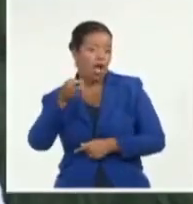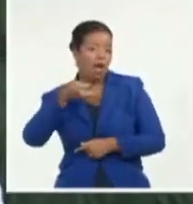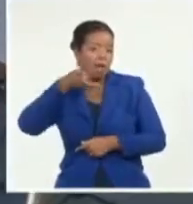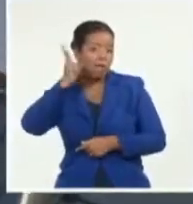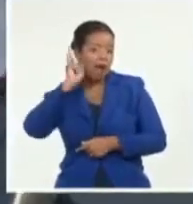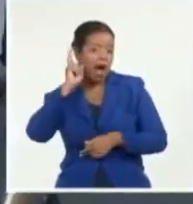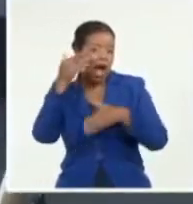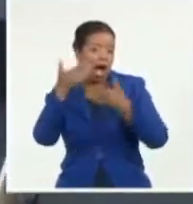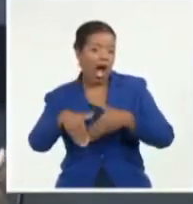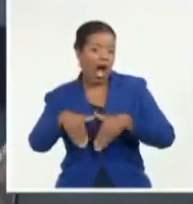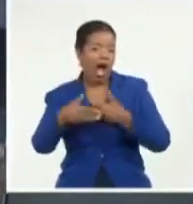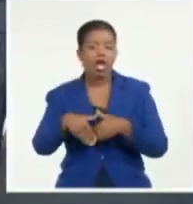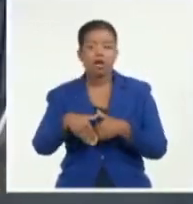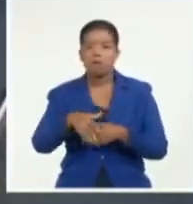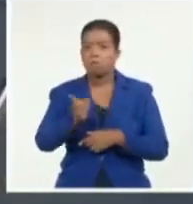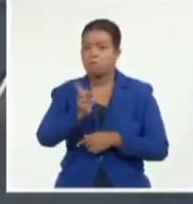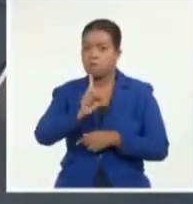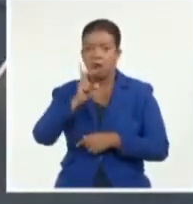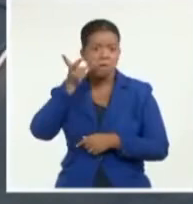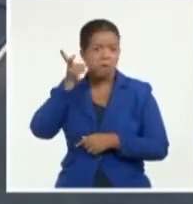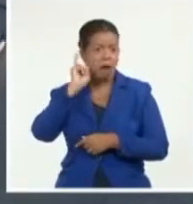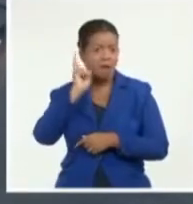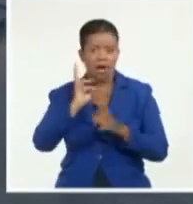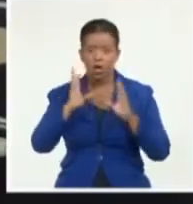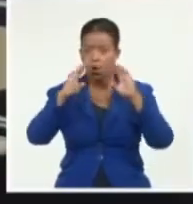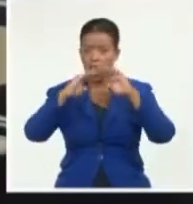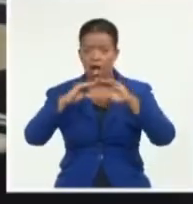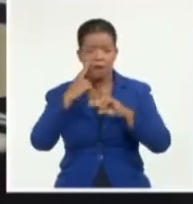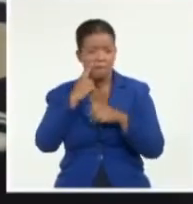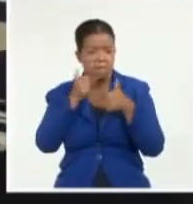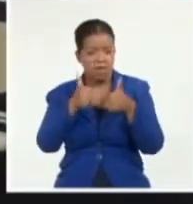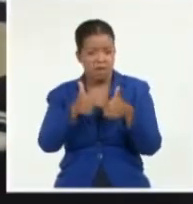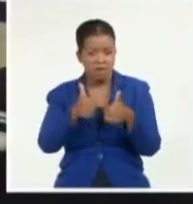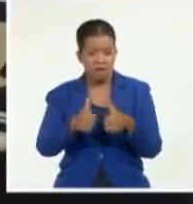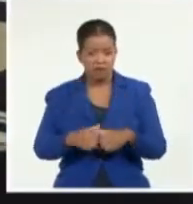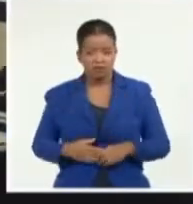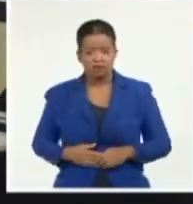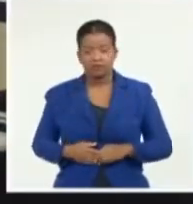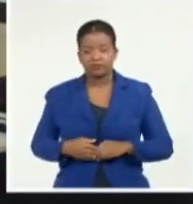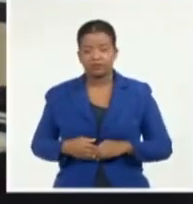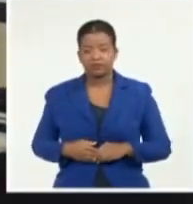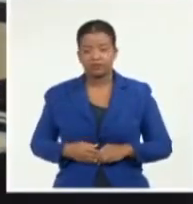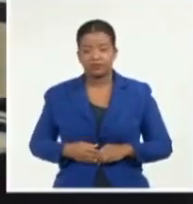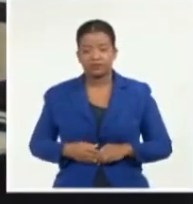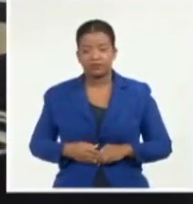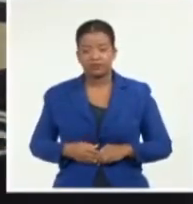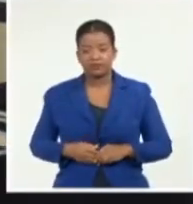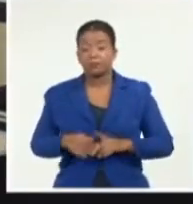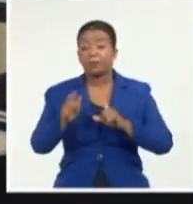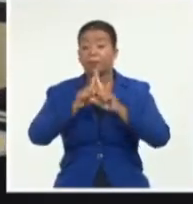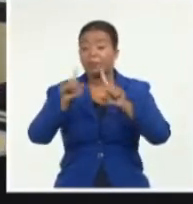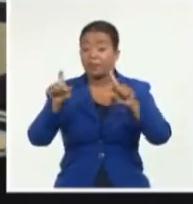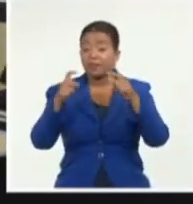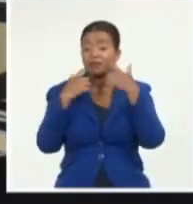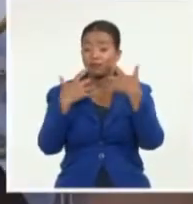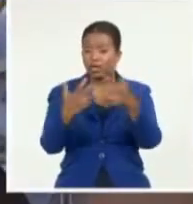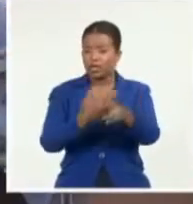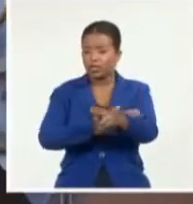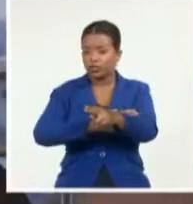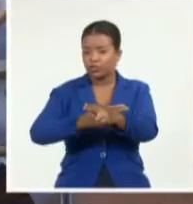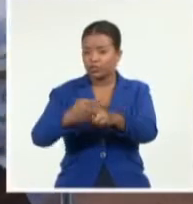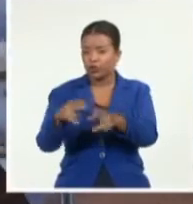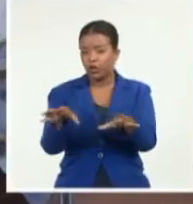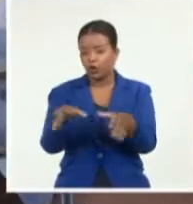estuviéramos tocando un estudio de grabación, una tarea bien difícil. El audiovisual resume temas significativos en la trayectoria de la agrupación. Se